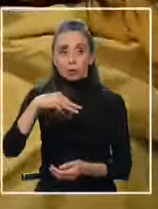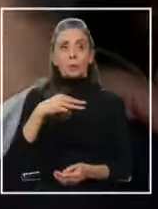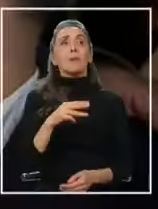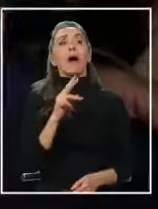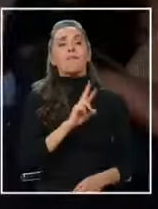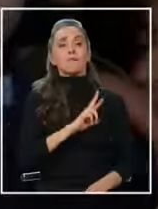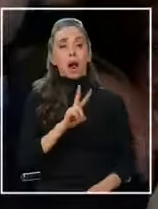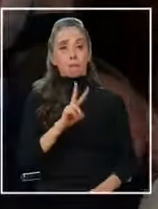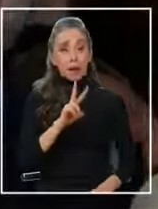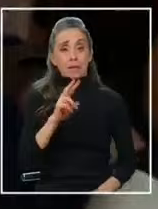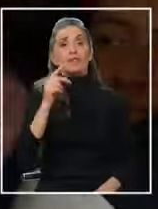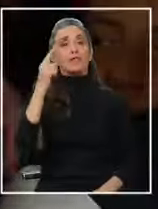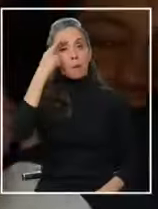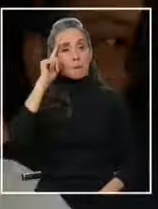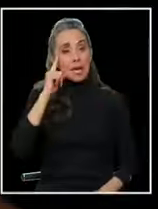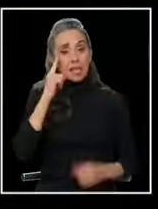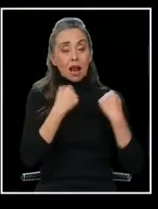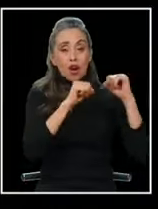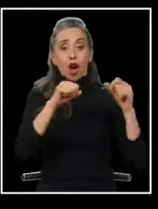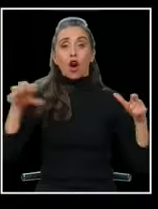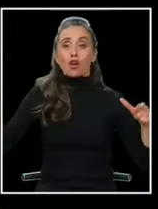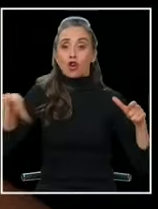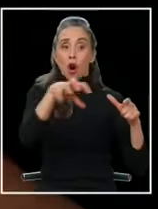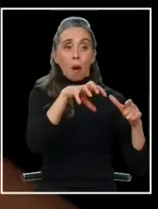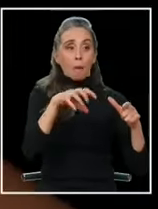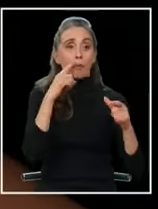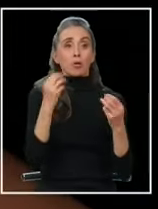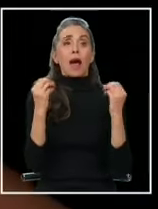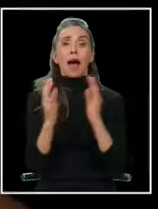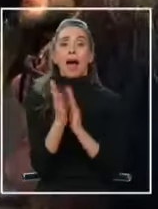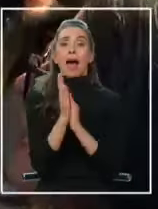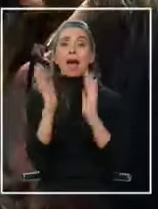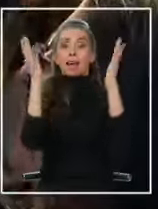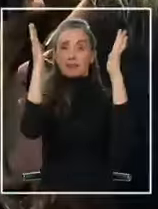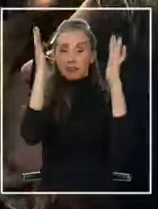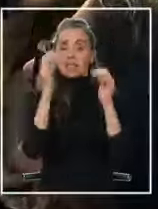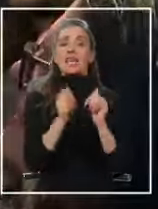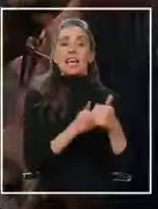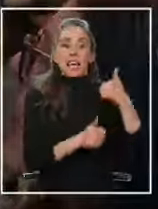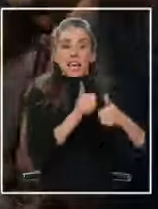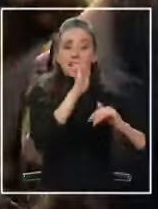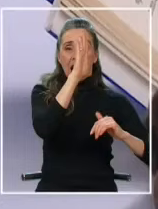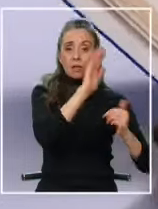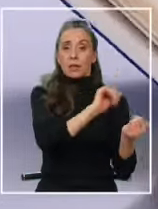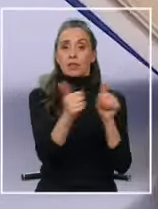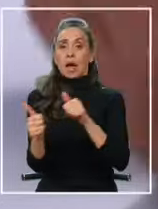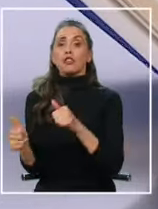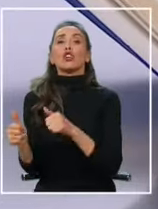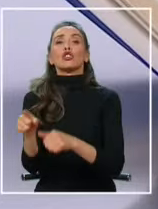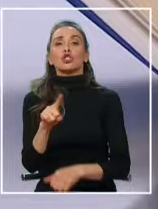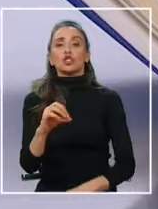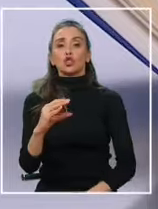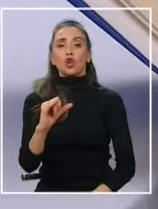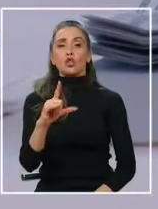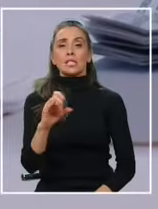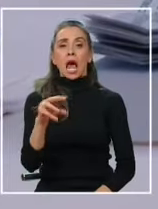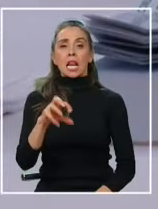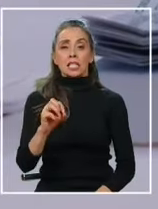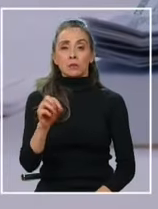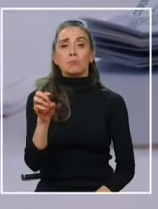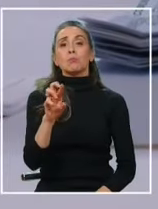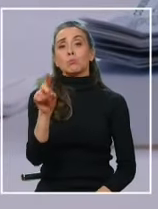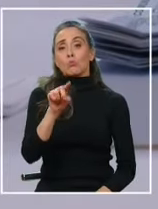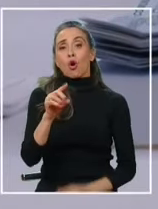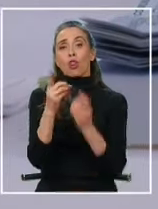Peñalolén por nombrar algunas de las comunas, generaron este ambiente tras imponerse a candidatos del socialismo democrático y la ADC que también